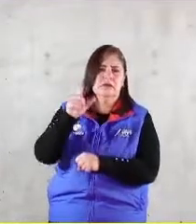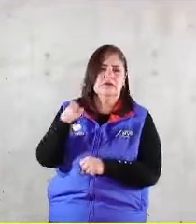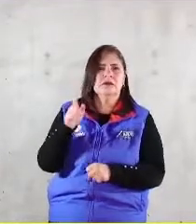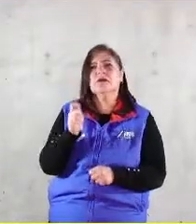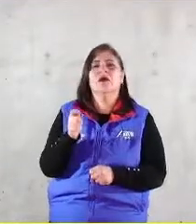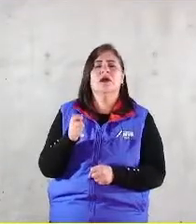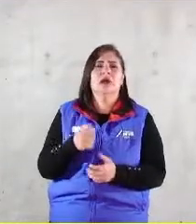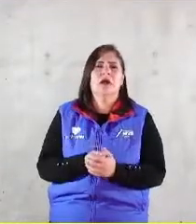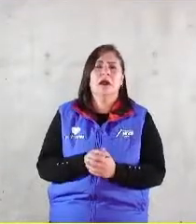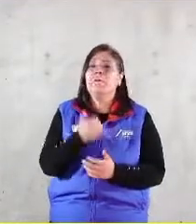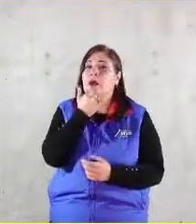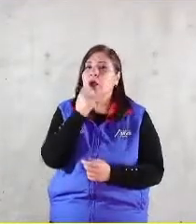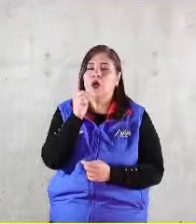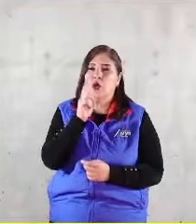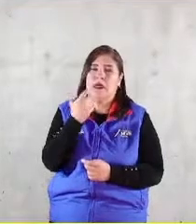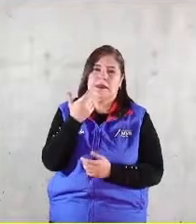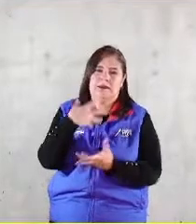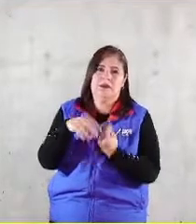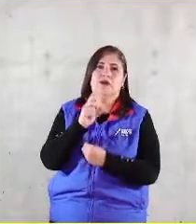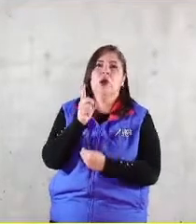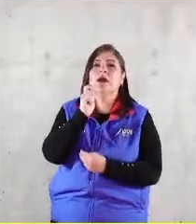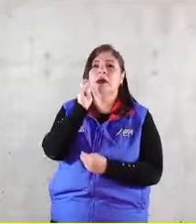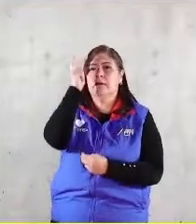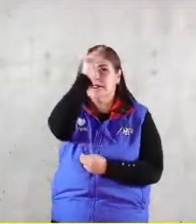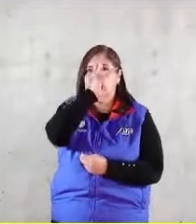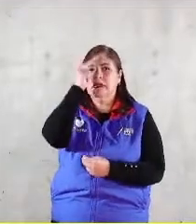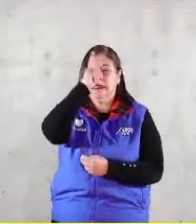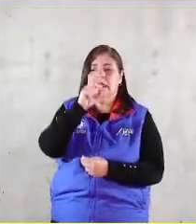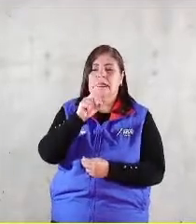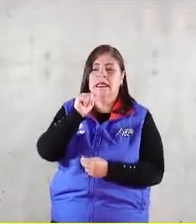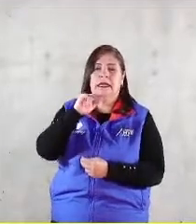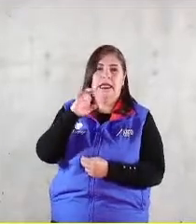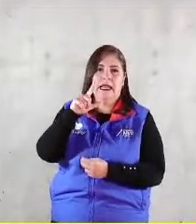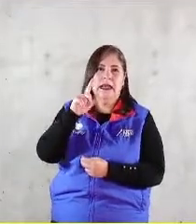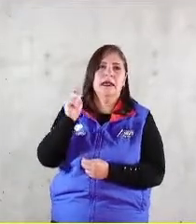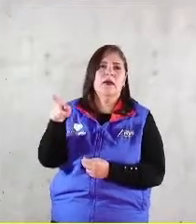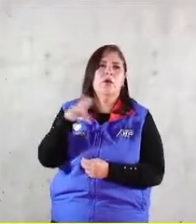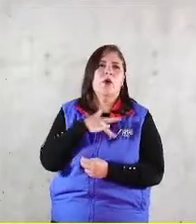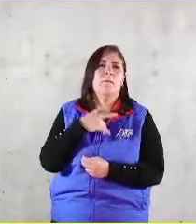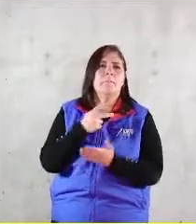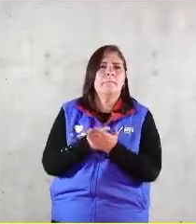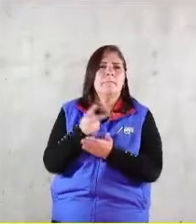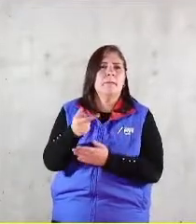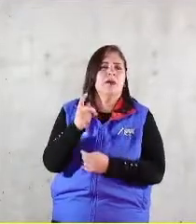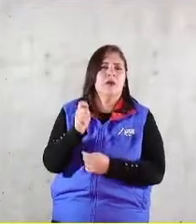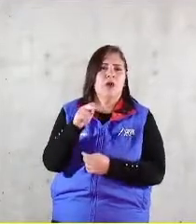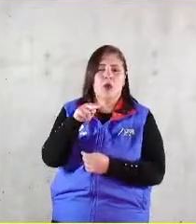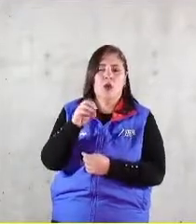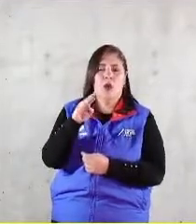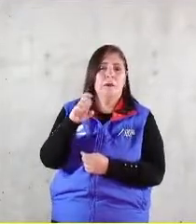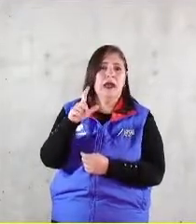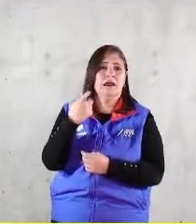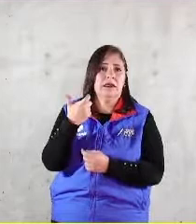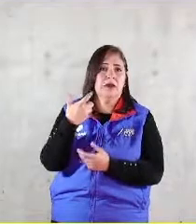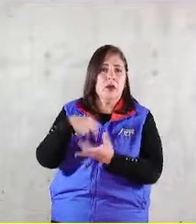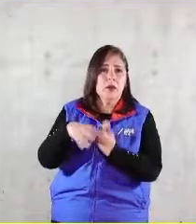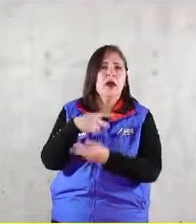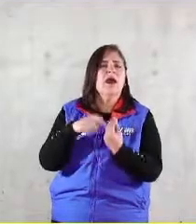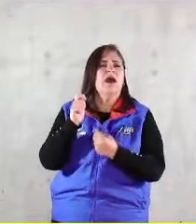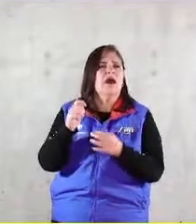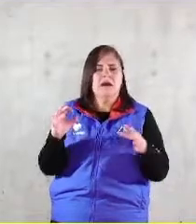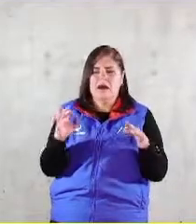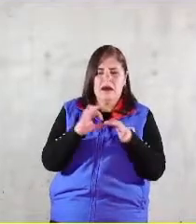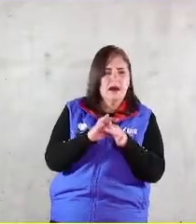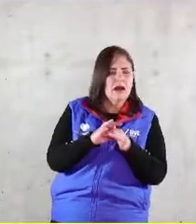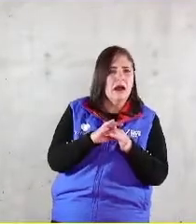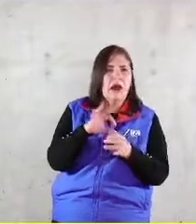perdón, es un psicólogo, Daniel Kahneman, que se ganó el Premio Nobel de Economía, sobre la relación que existe